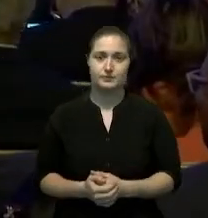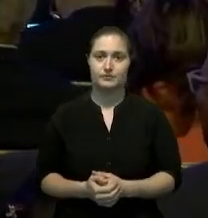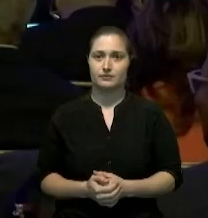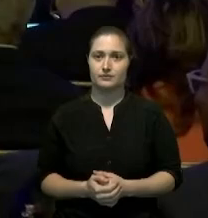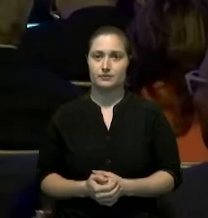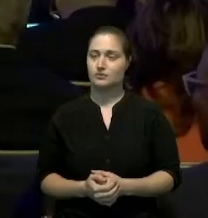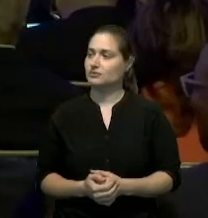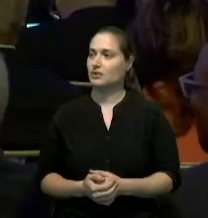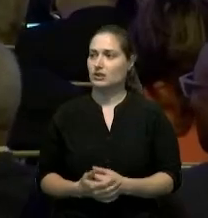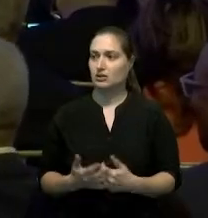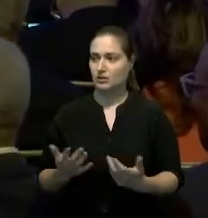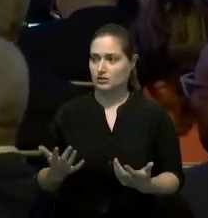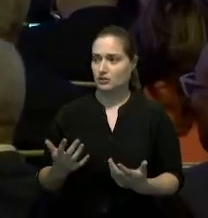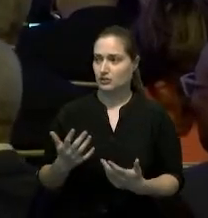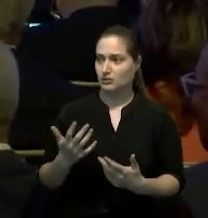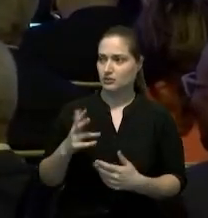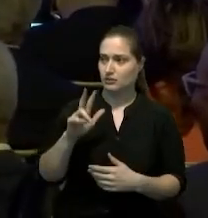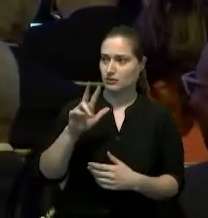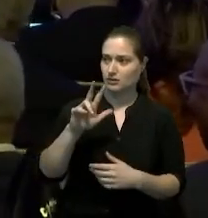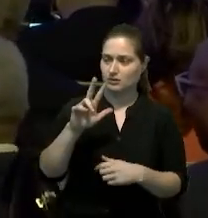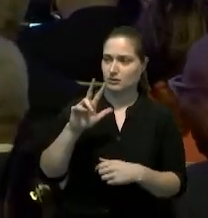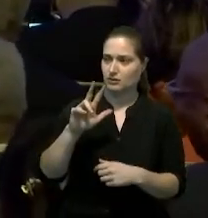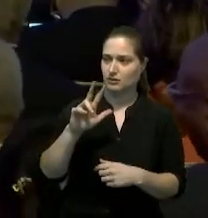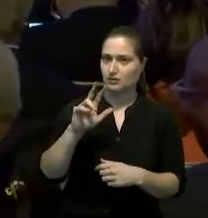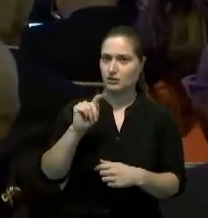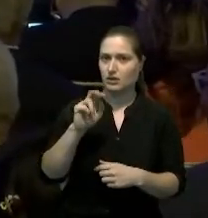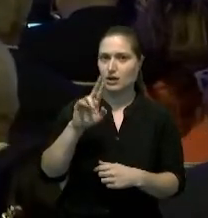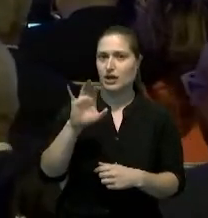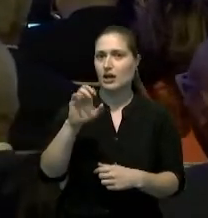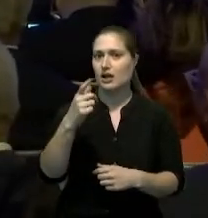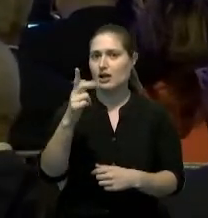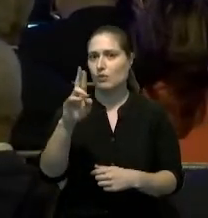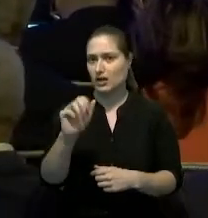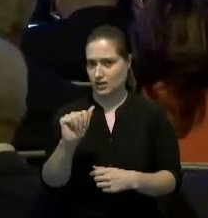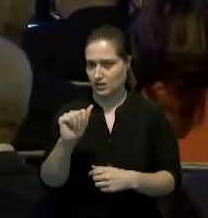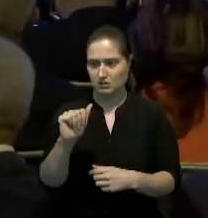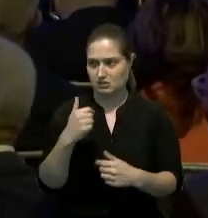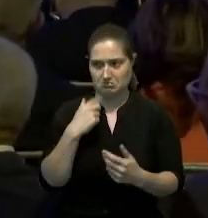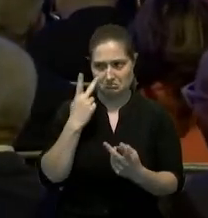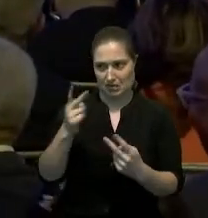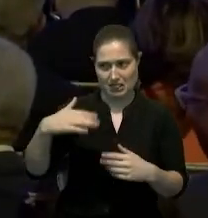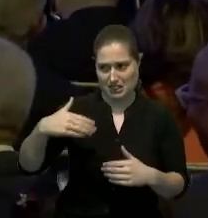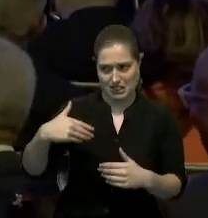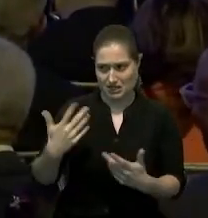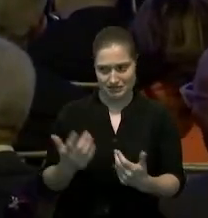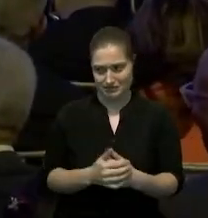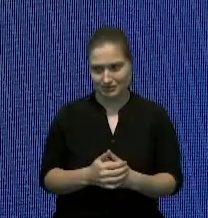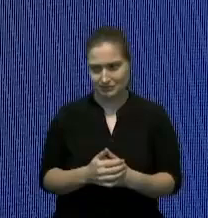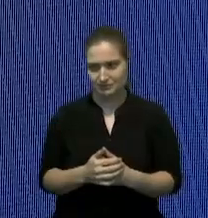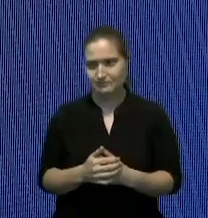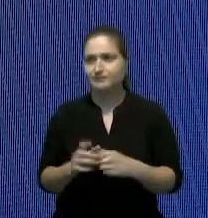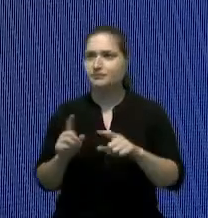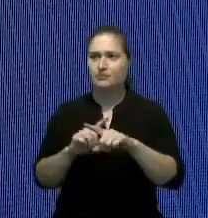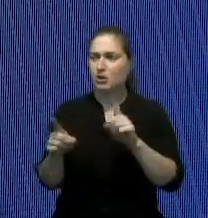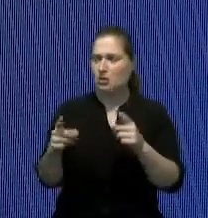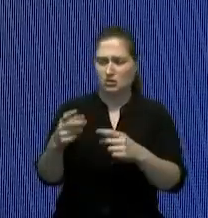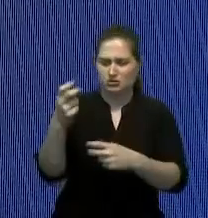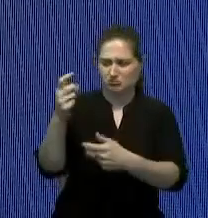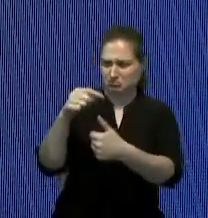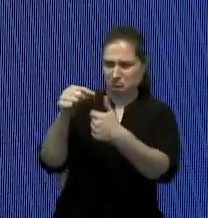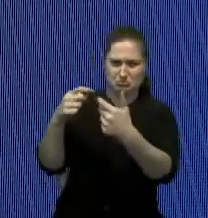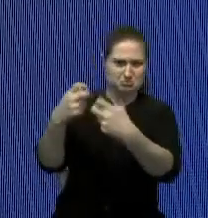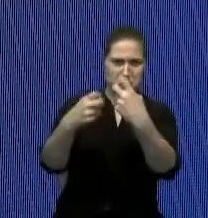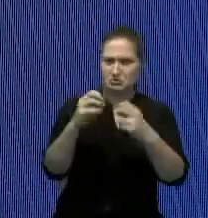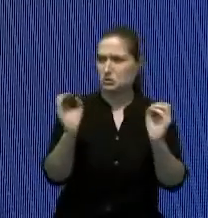yo no he visto la tregua roa no he visto la tregua pero además eso no es problema porque esa es la